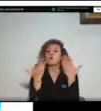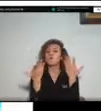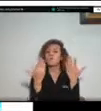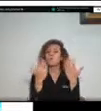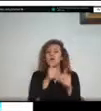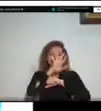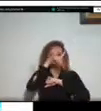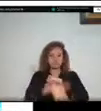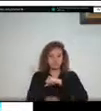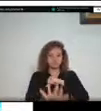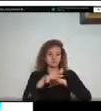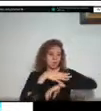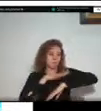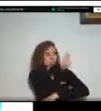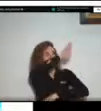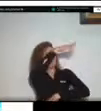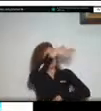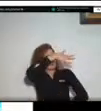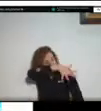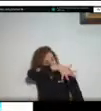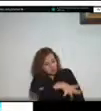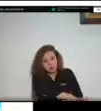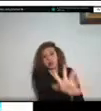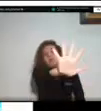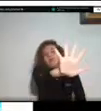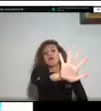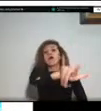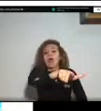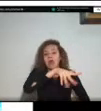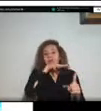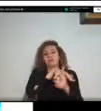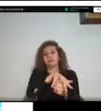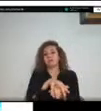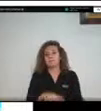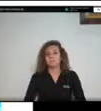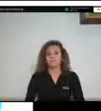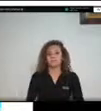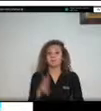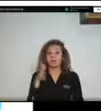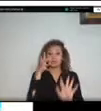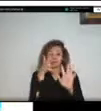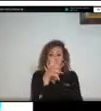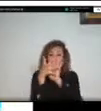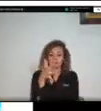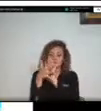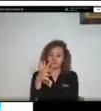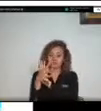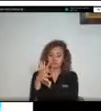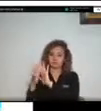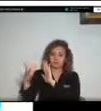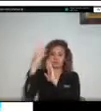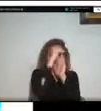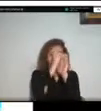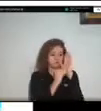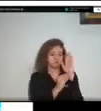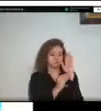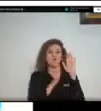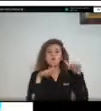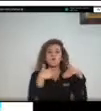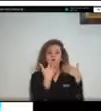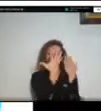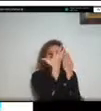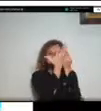por favor gracias de esta información se clasificaron los municipios de acuerdo con la